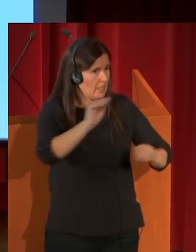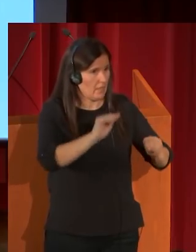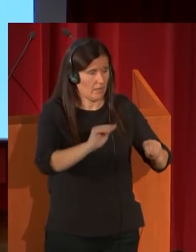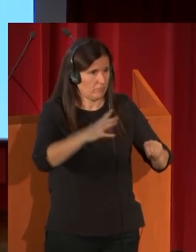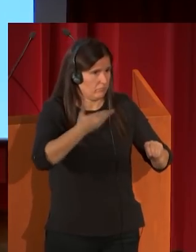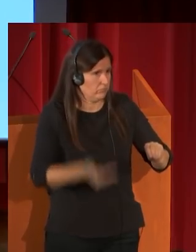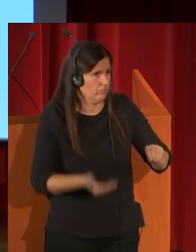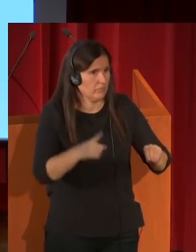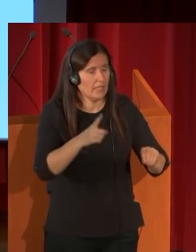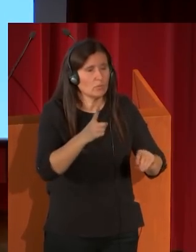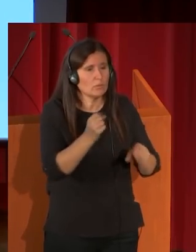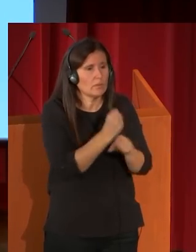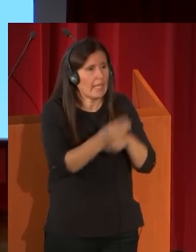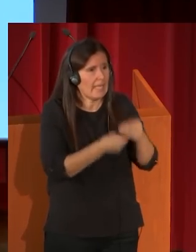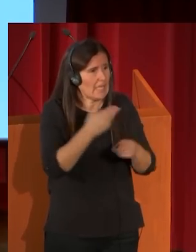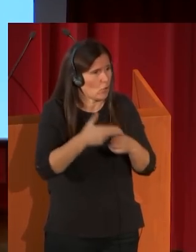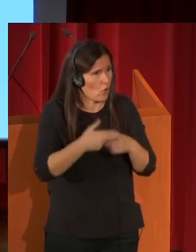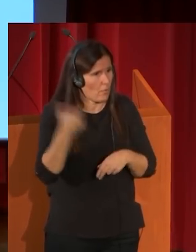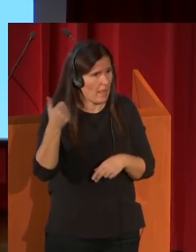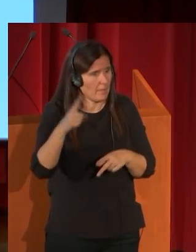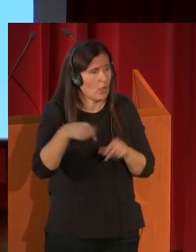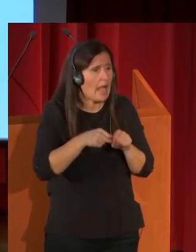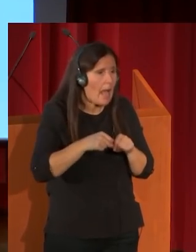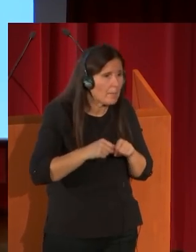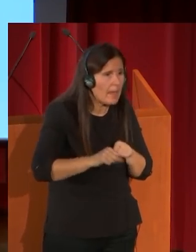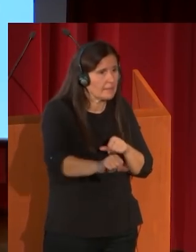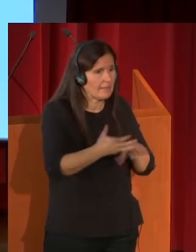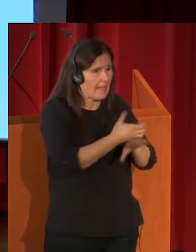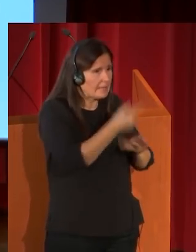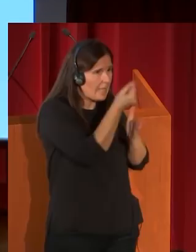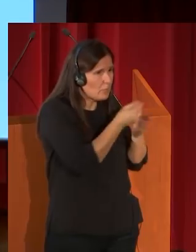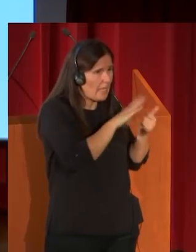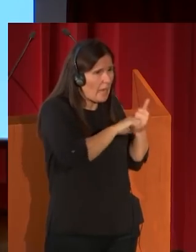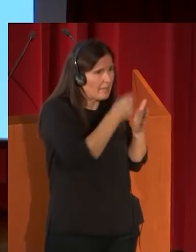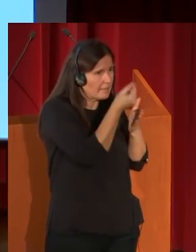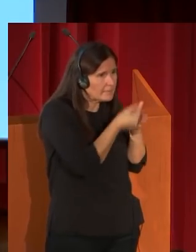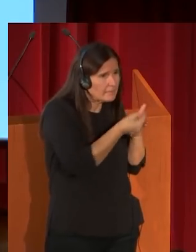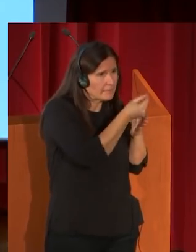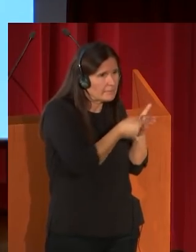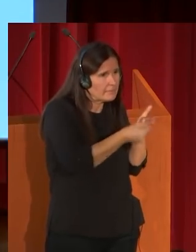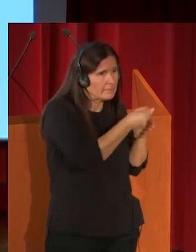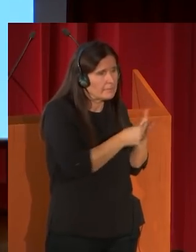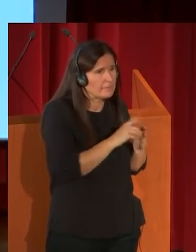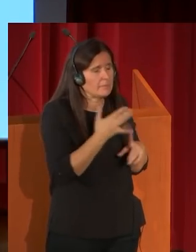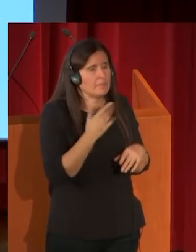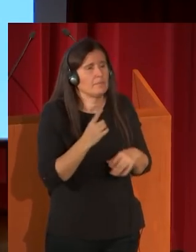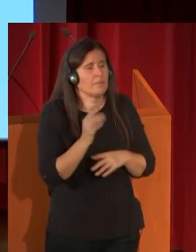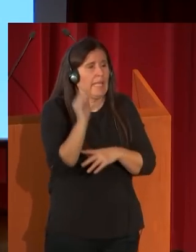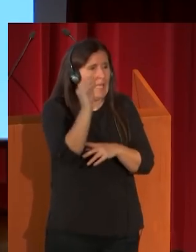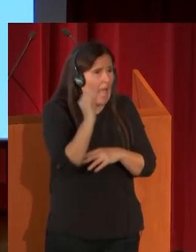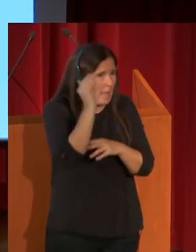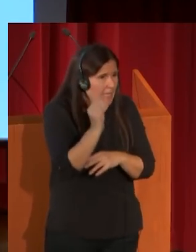realizada en Roma, pero a partir de apuntes a lápiz tomados de los camellos, in situ,